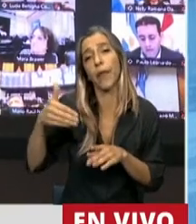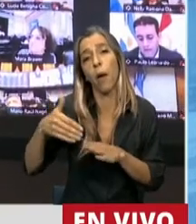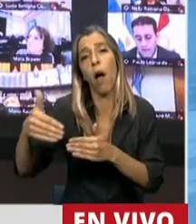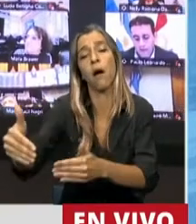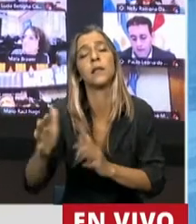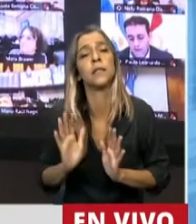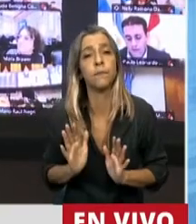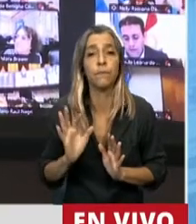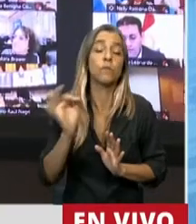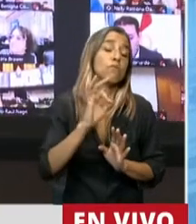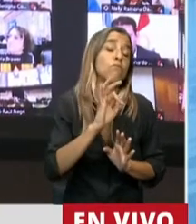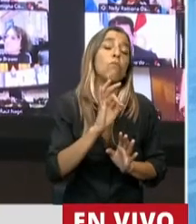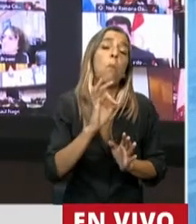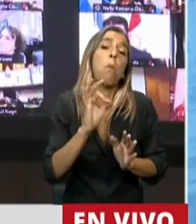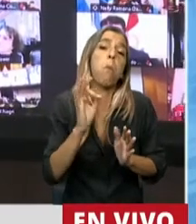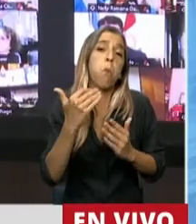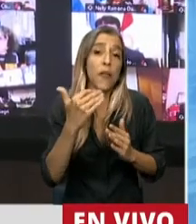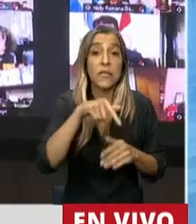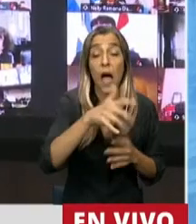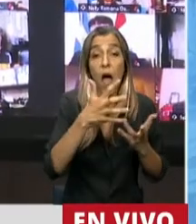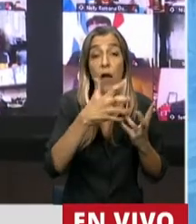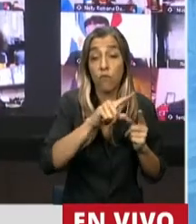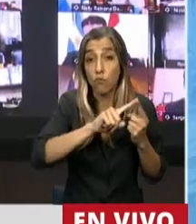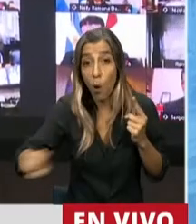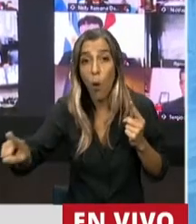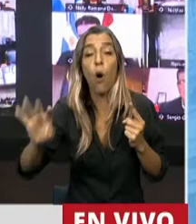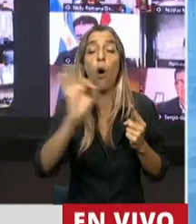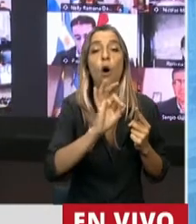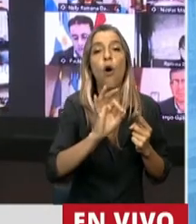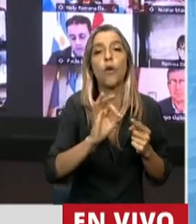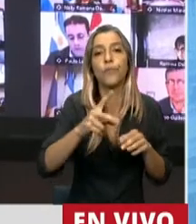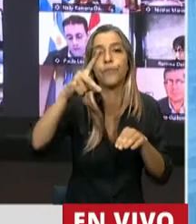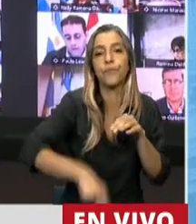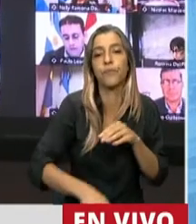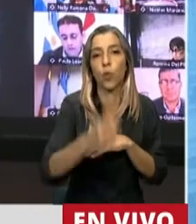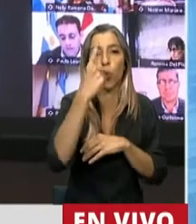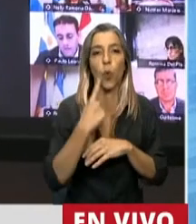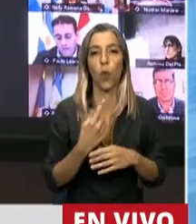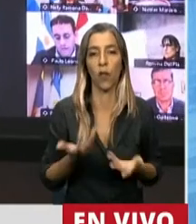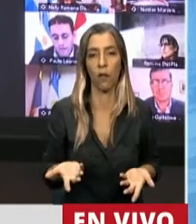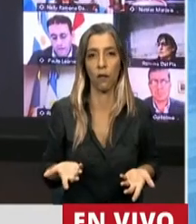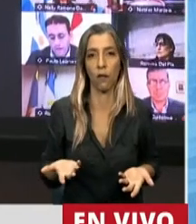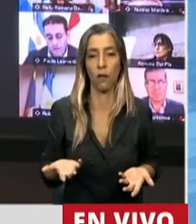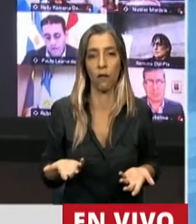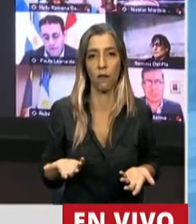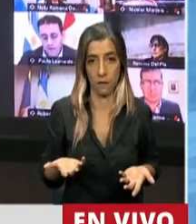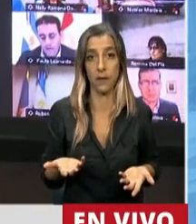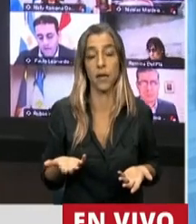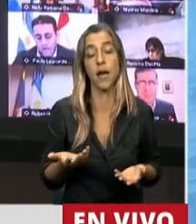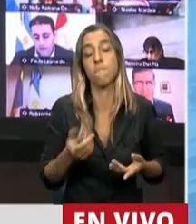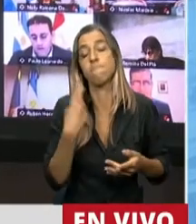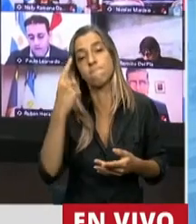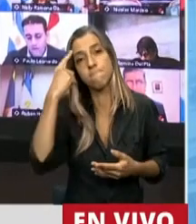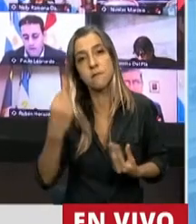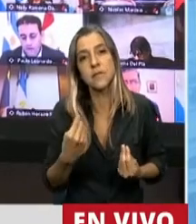con un límite de 24 horas, si a efectos de no poner en la ley un plazo